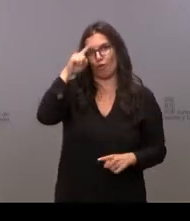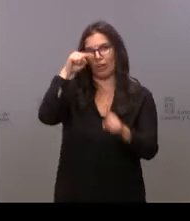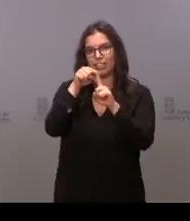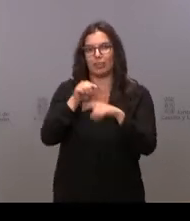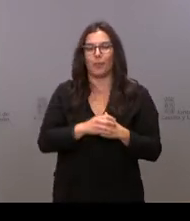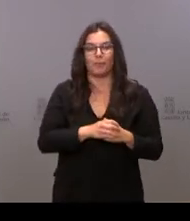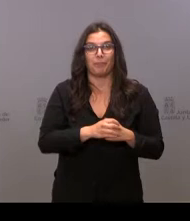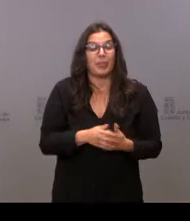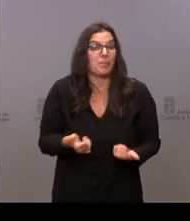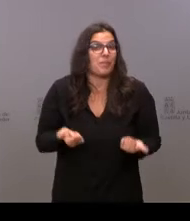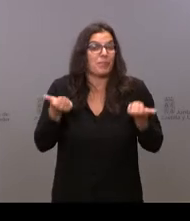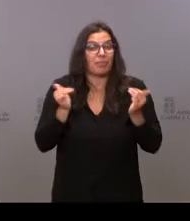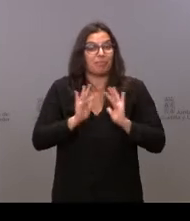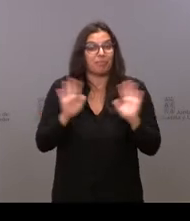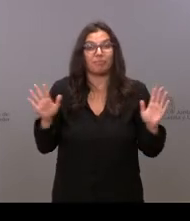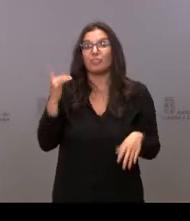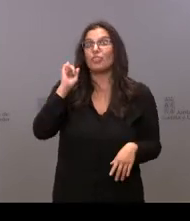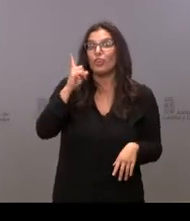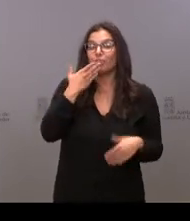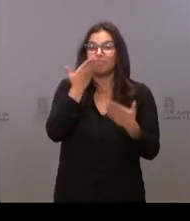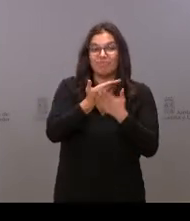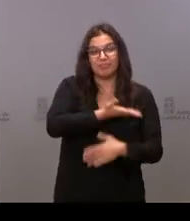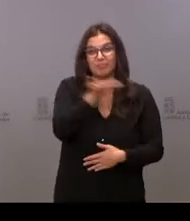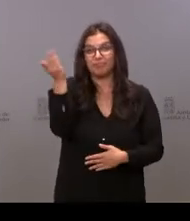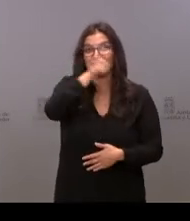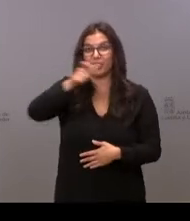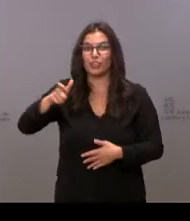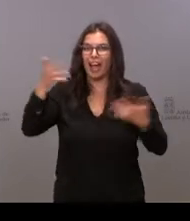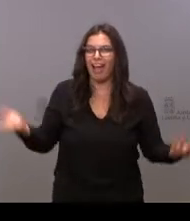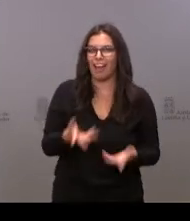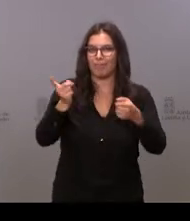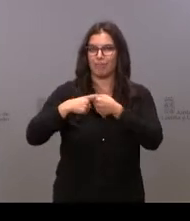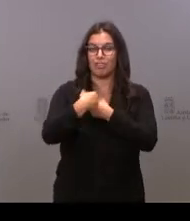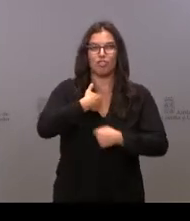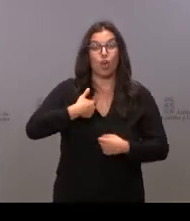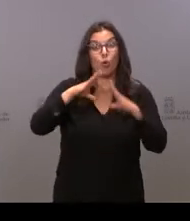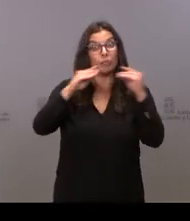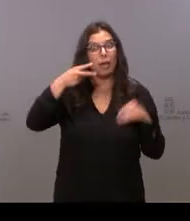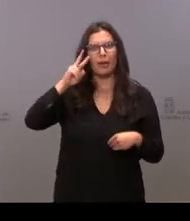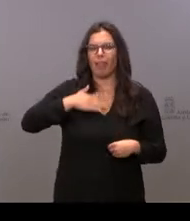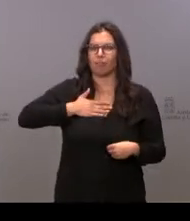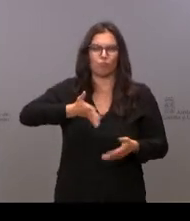nada más podría decir, simplemente que la gente se anime. Yo estoy encantada con lo de la Universidad de la Experiencia.